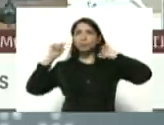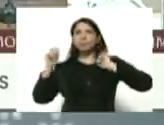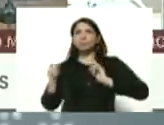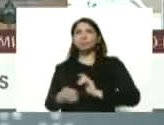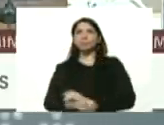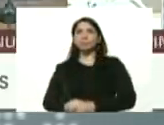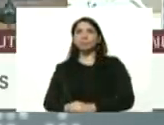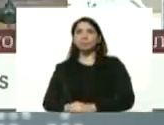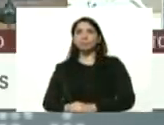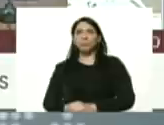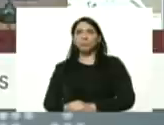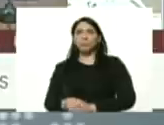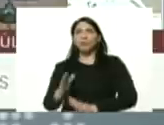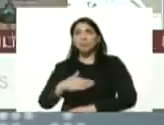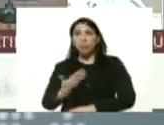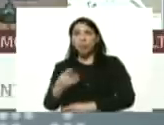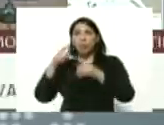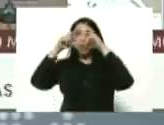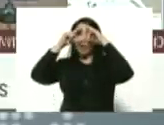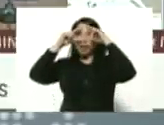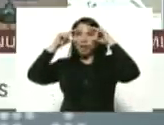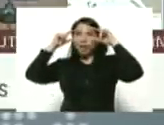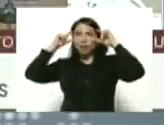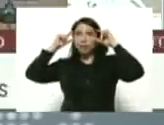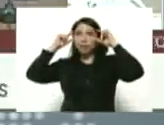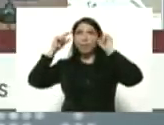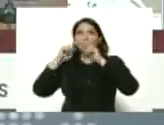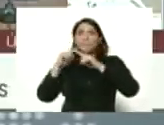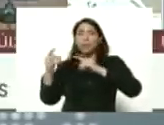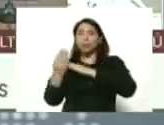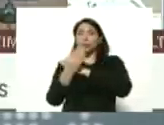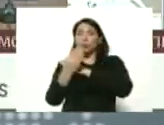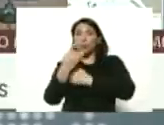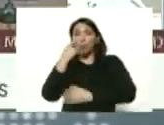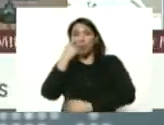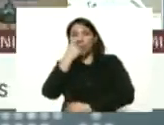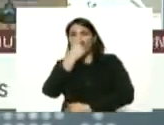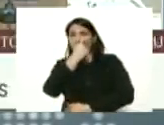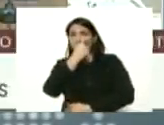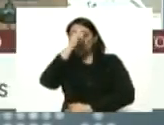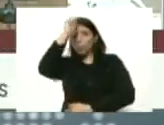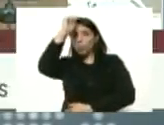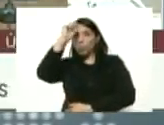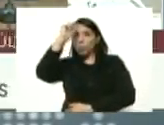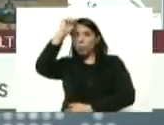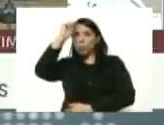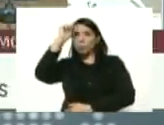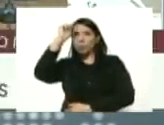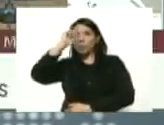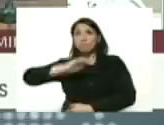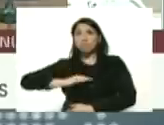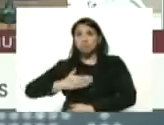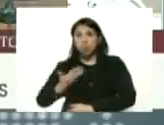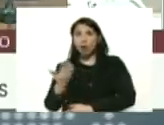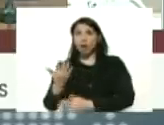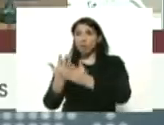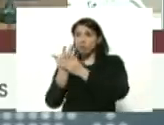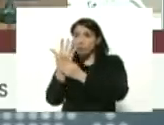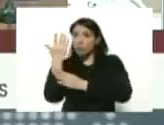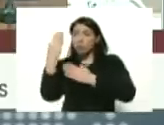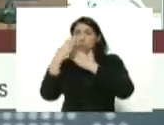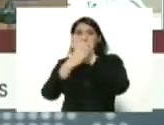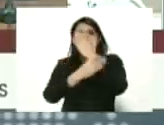si puede unos lentes para cuidar los ojos una gorra si puede llegar bueno